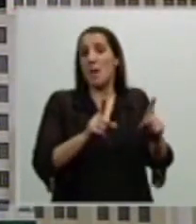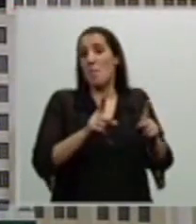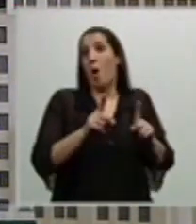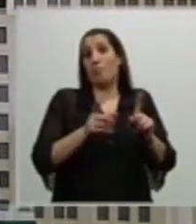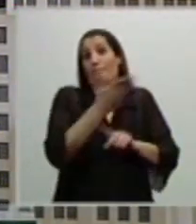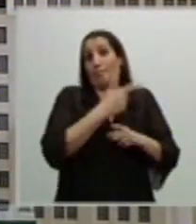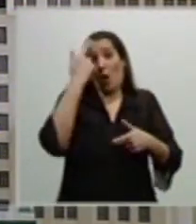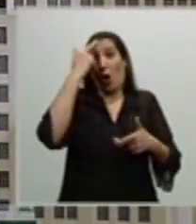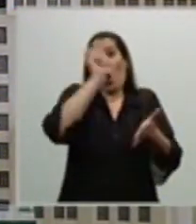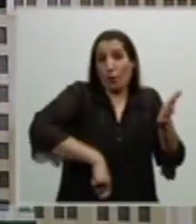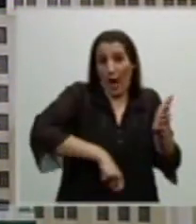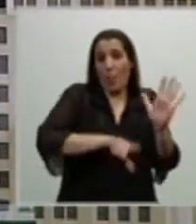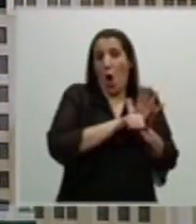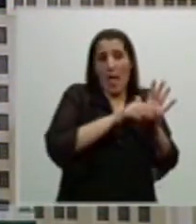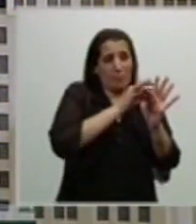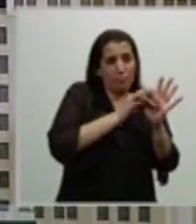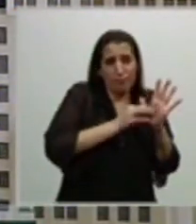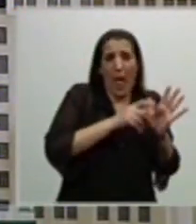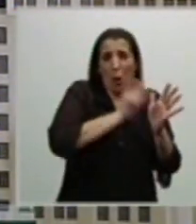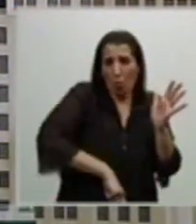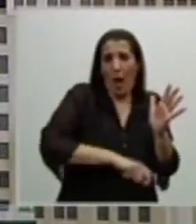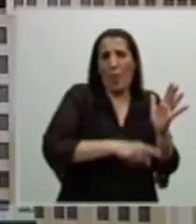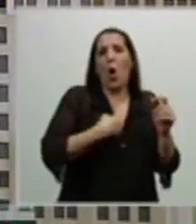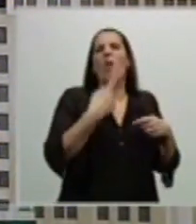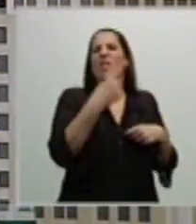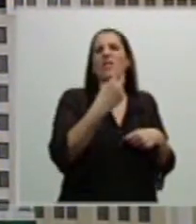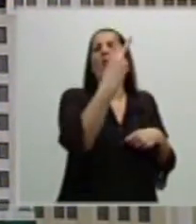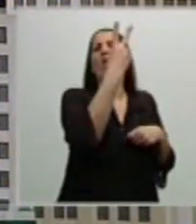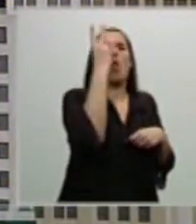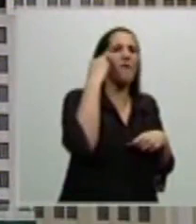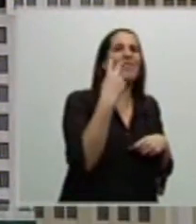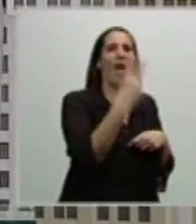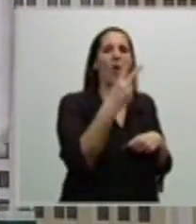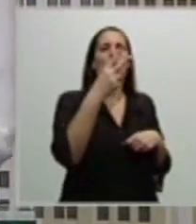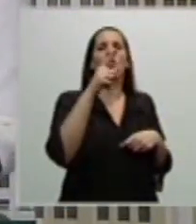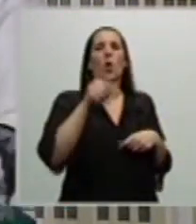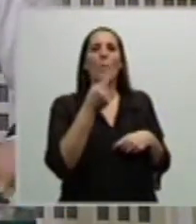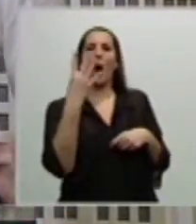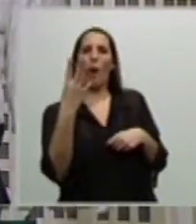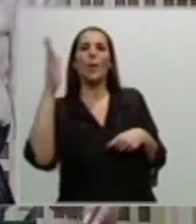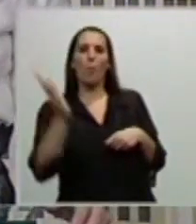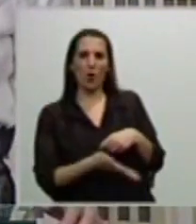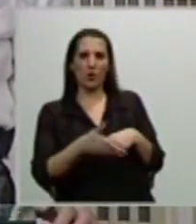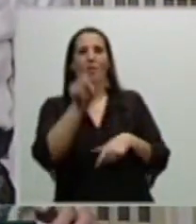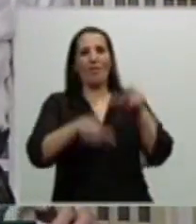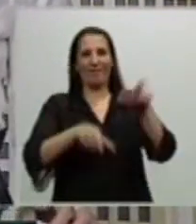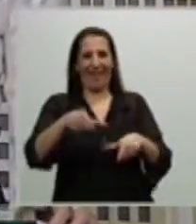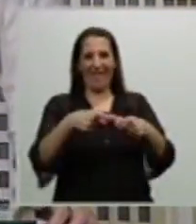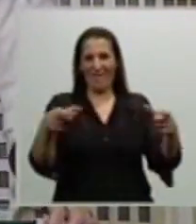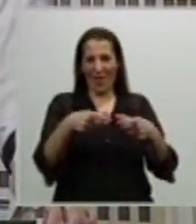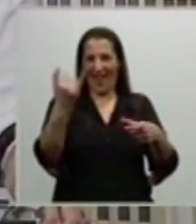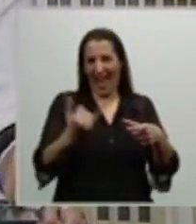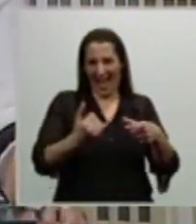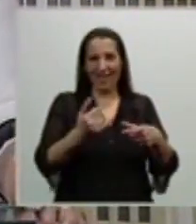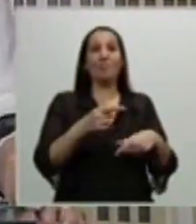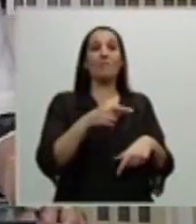firmados con el 92,4% de los bonistas, que son claros. Hoy creo que el Ministro, en la conferencia